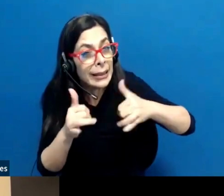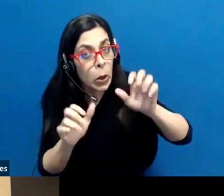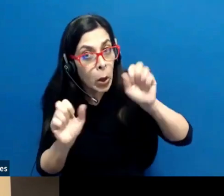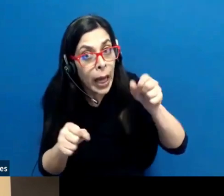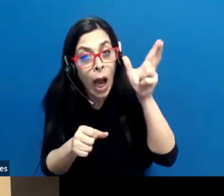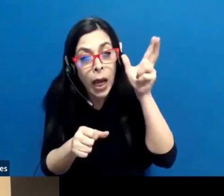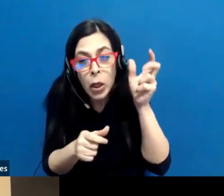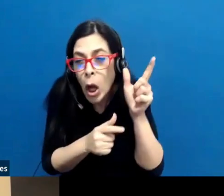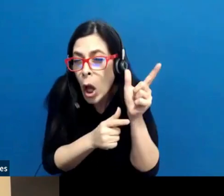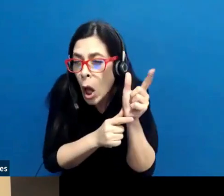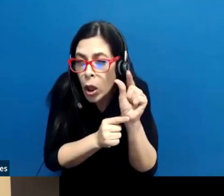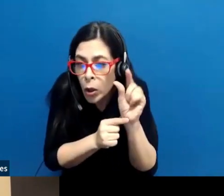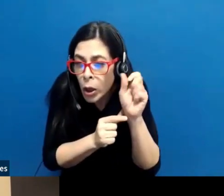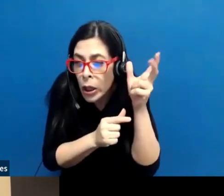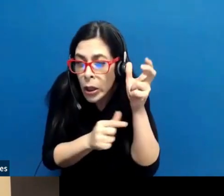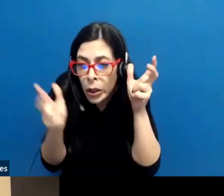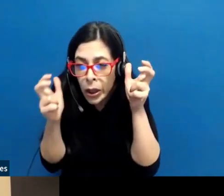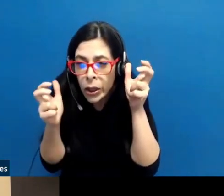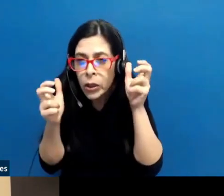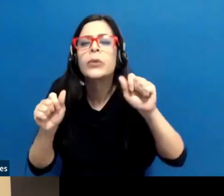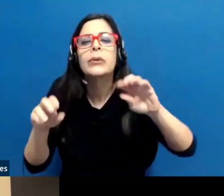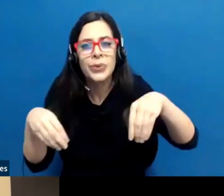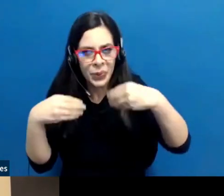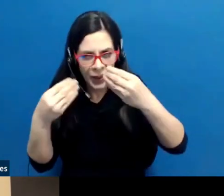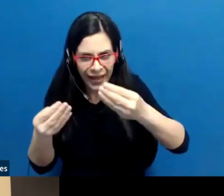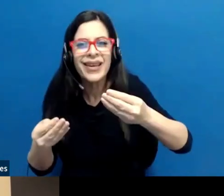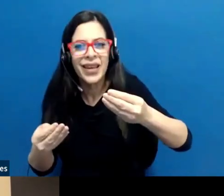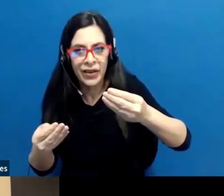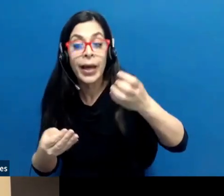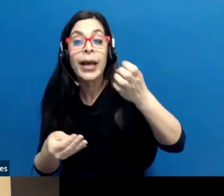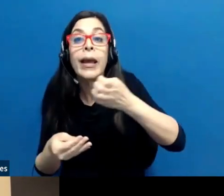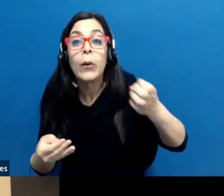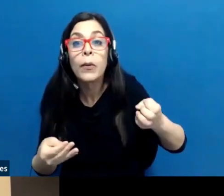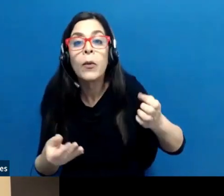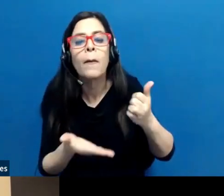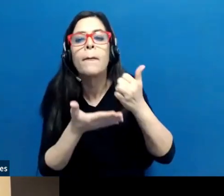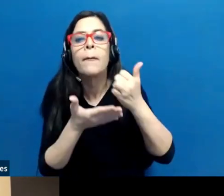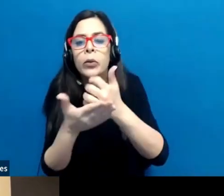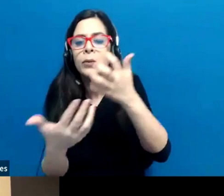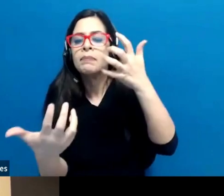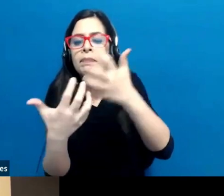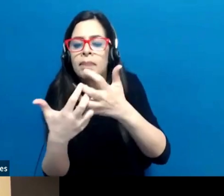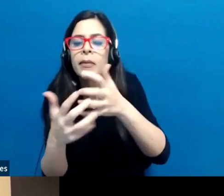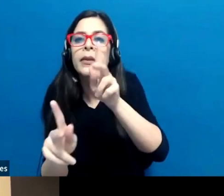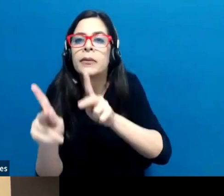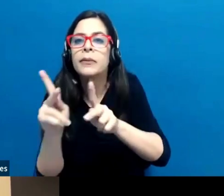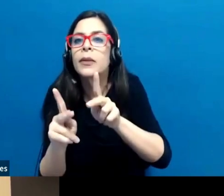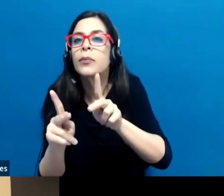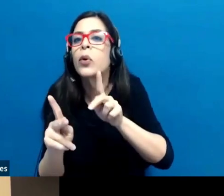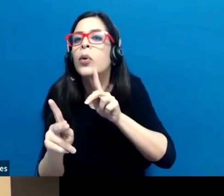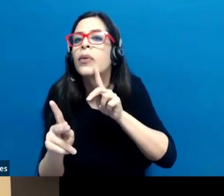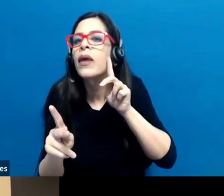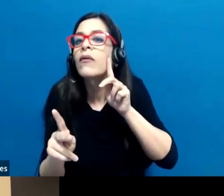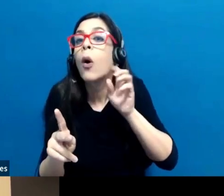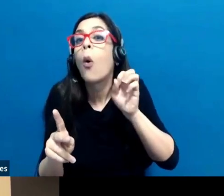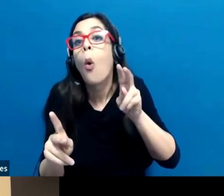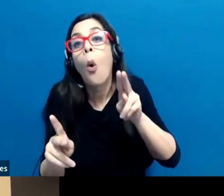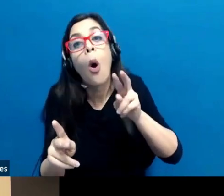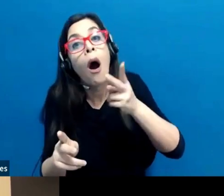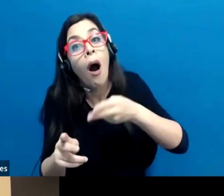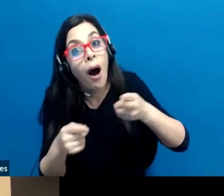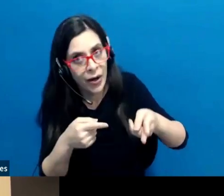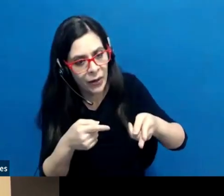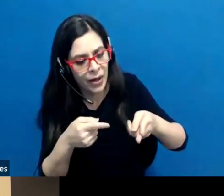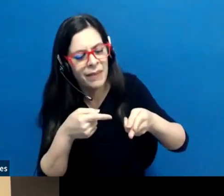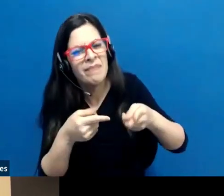auditivo y se benefician de un equipo de amplificación para escuchar mejor los procedimientos. Y también colaboramos con distintas